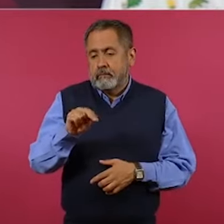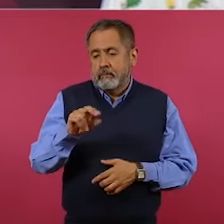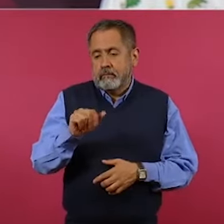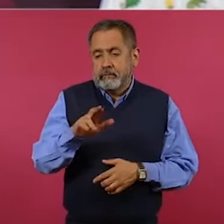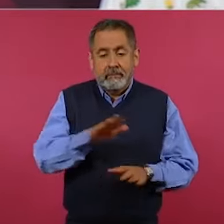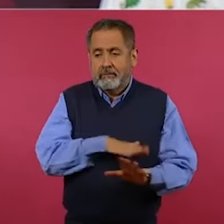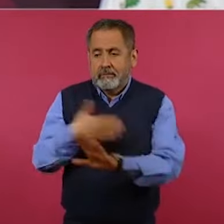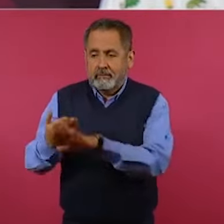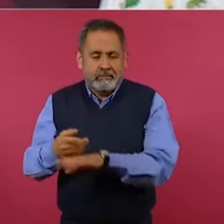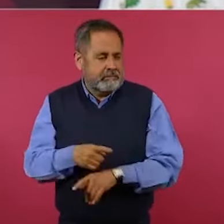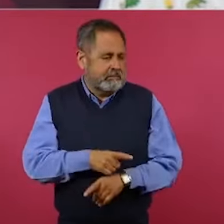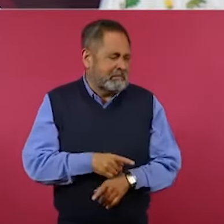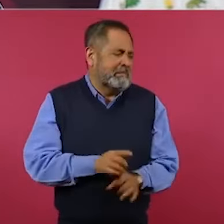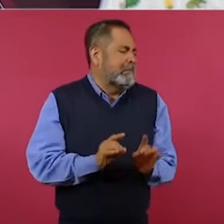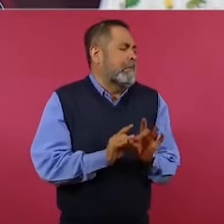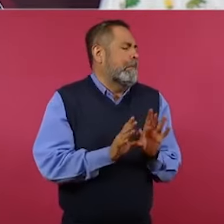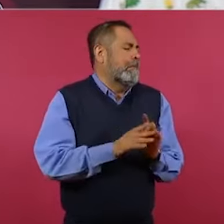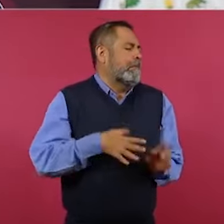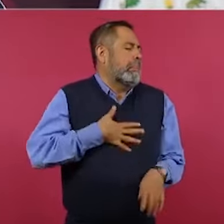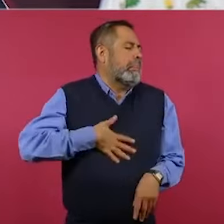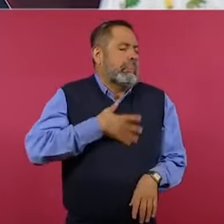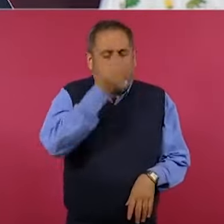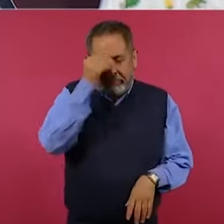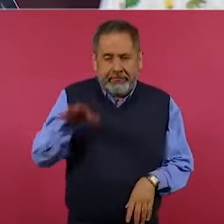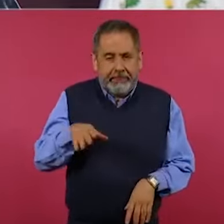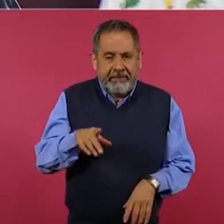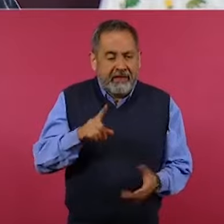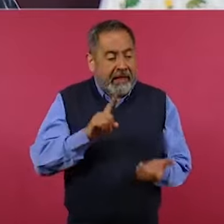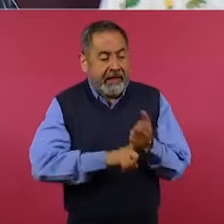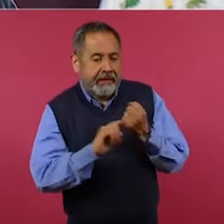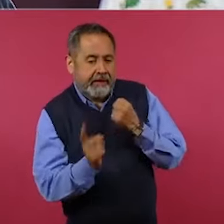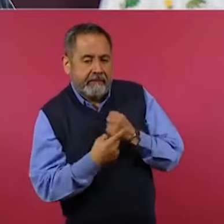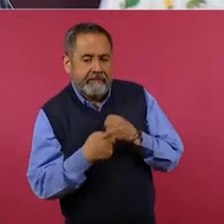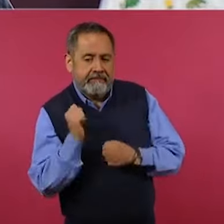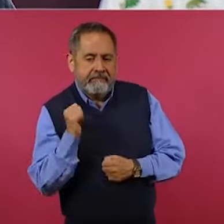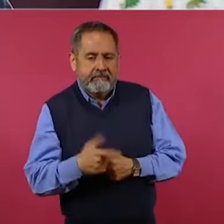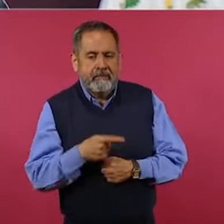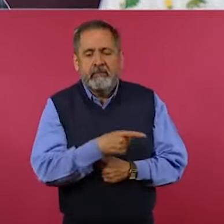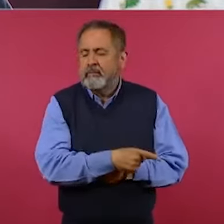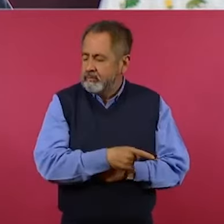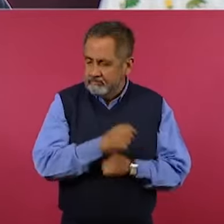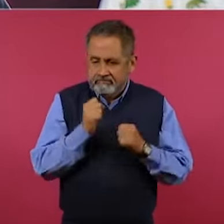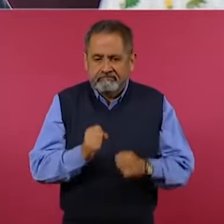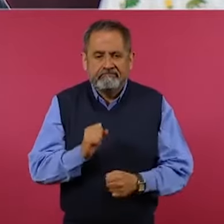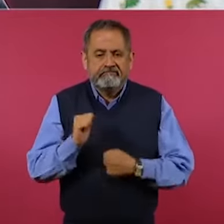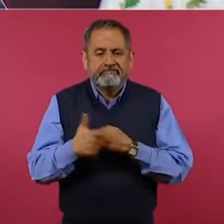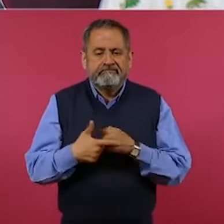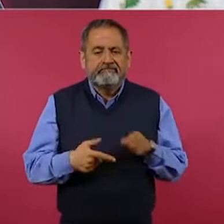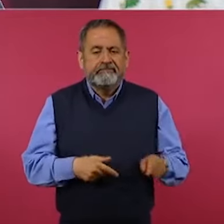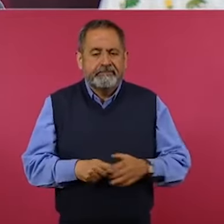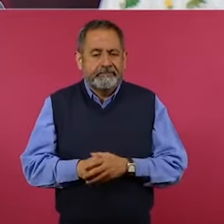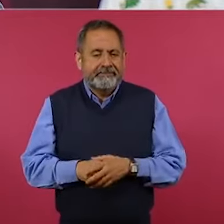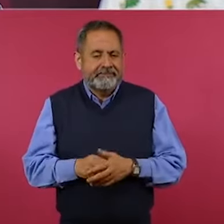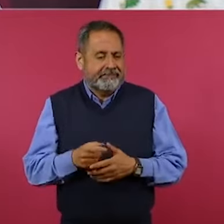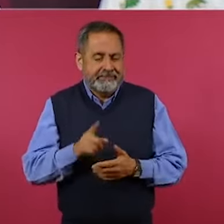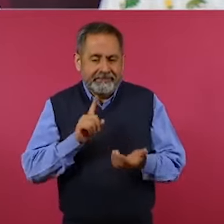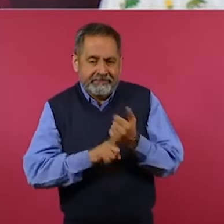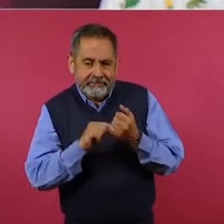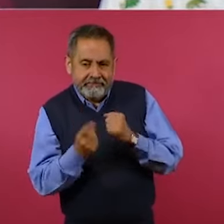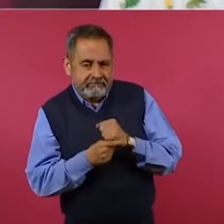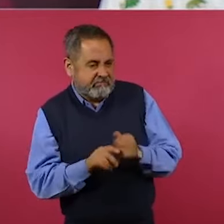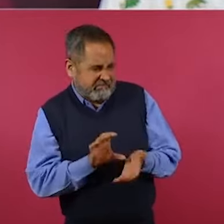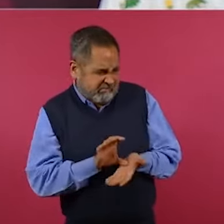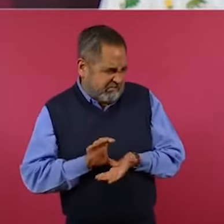no, muchos billullos ahí,